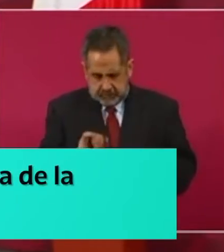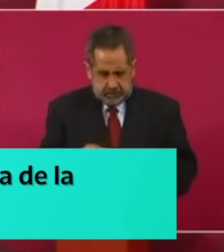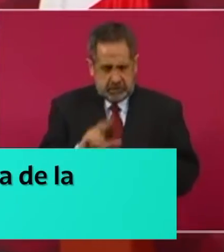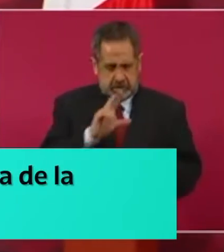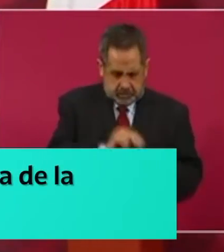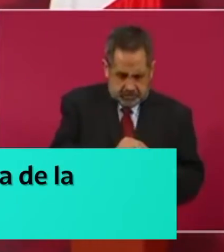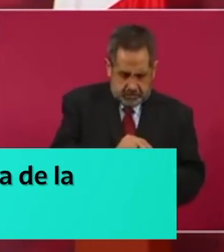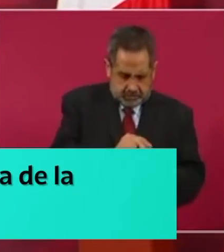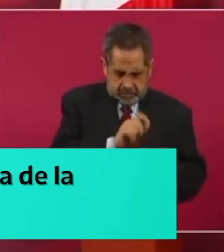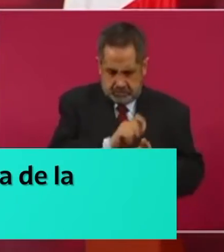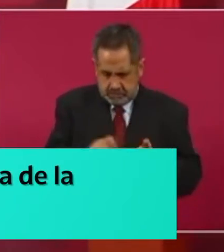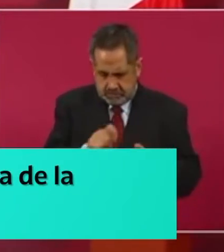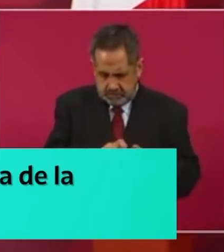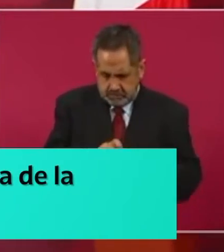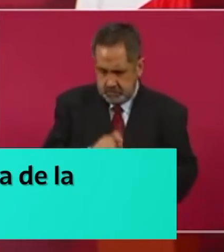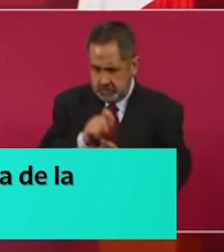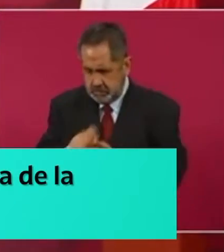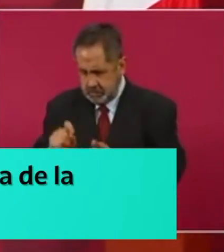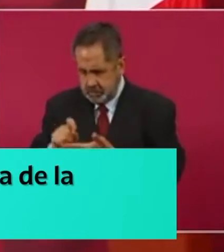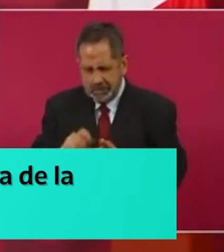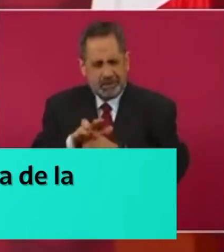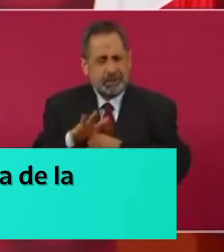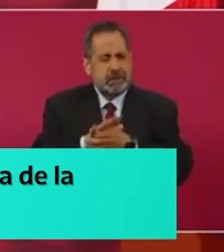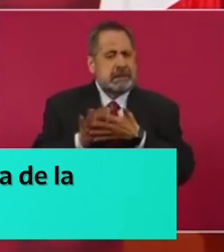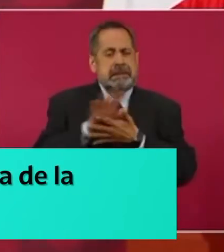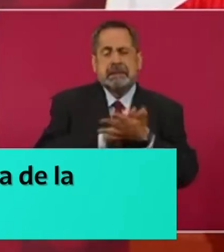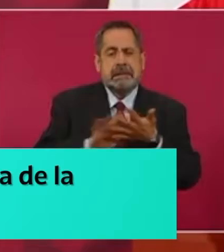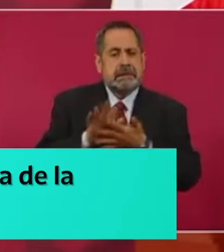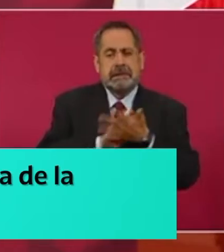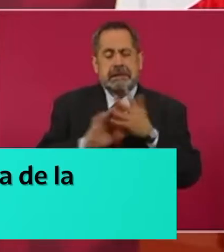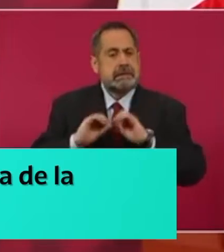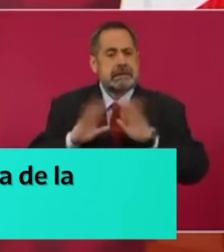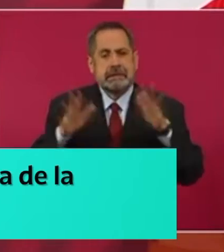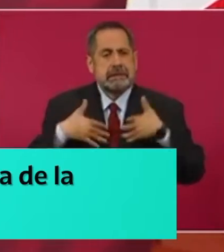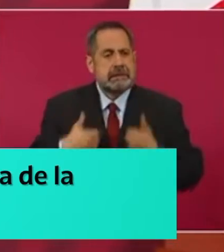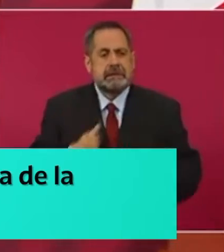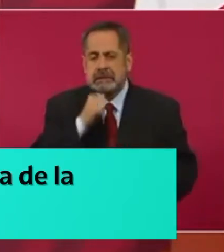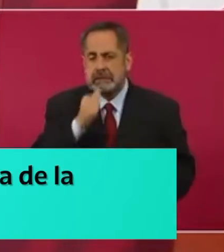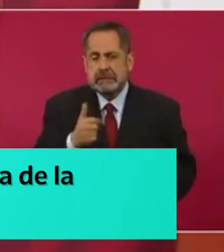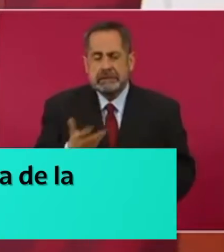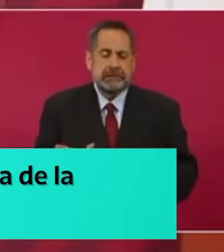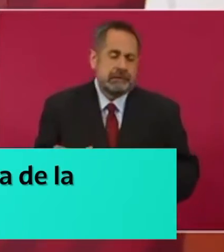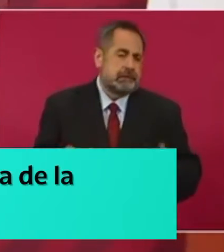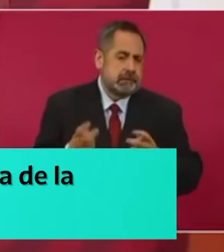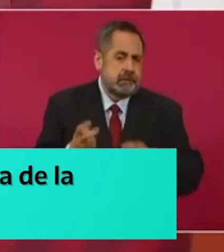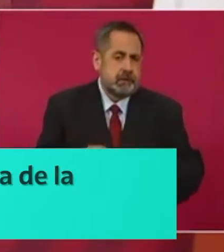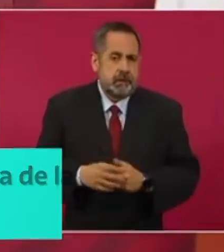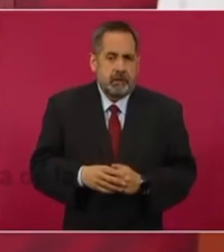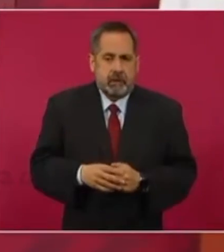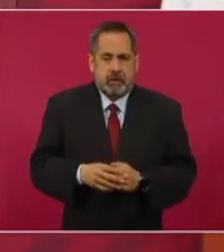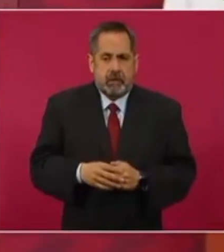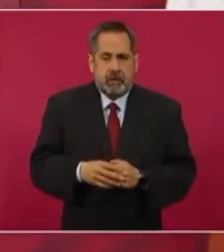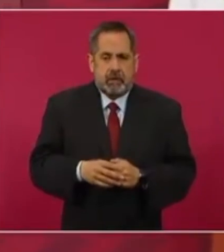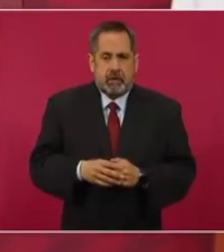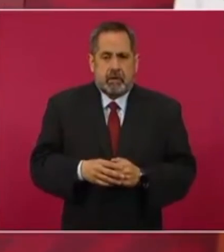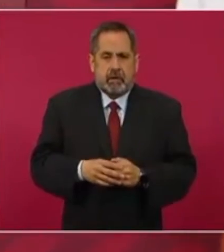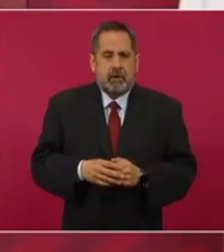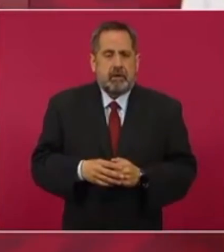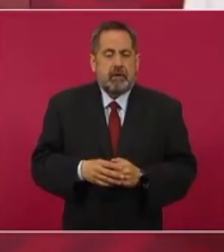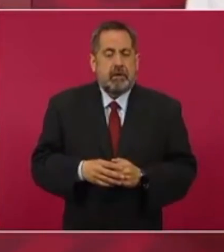entonces sí